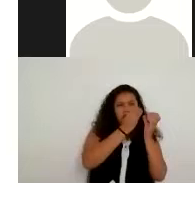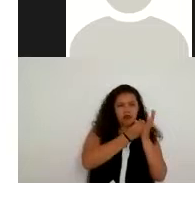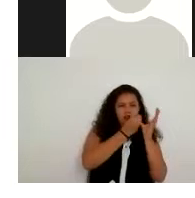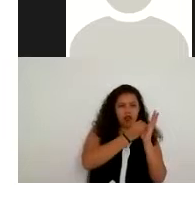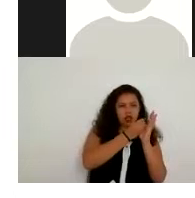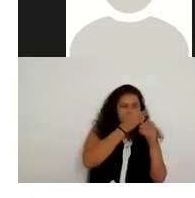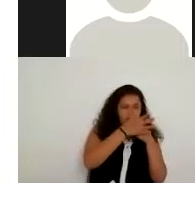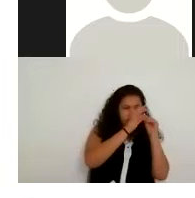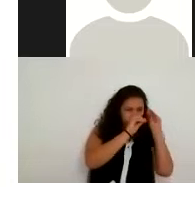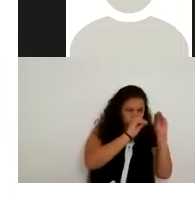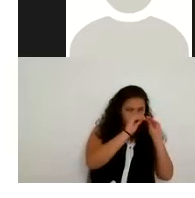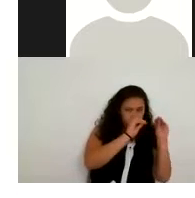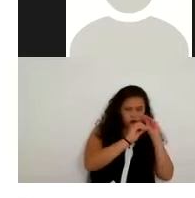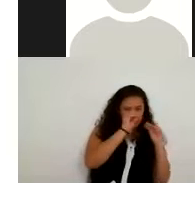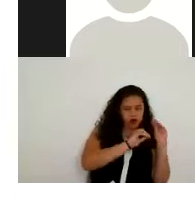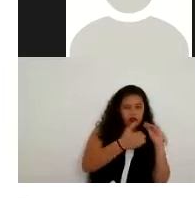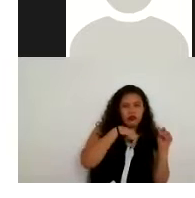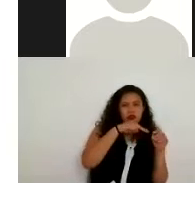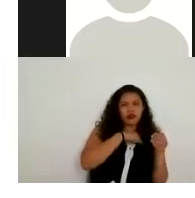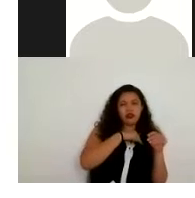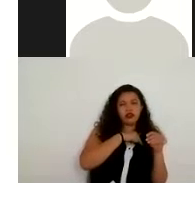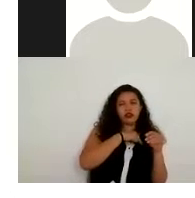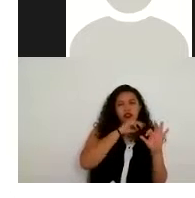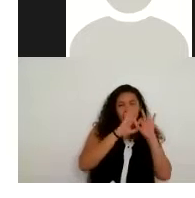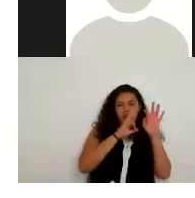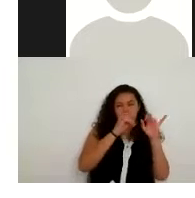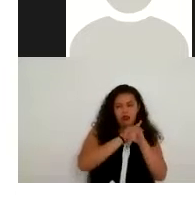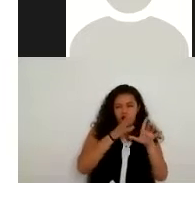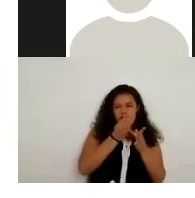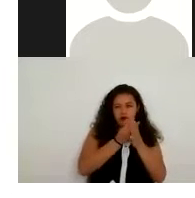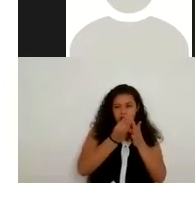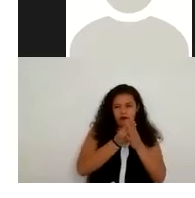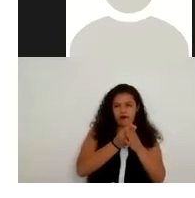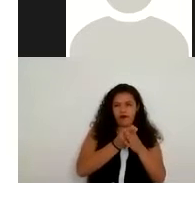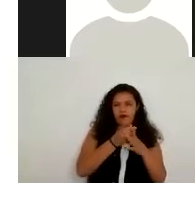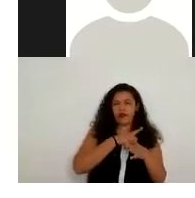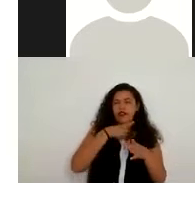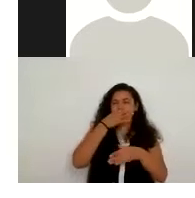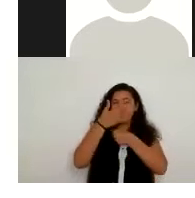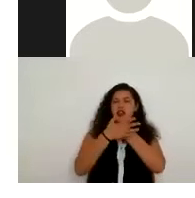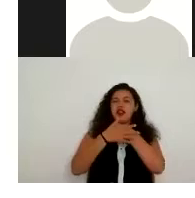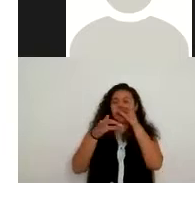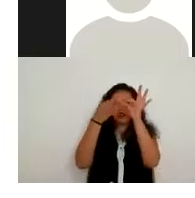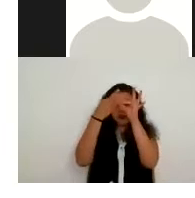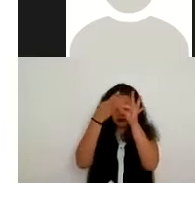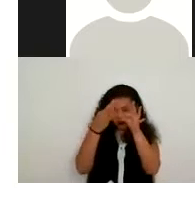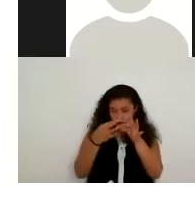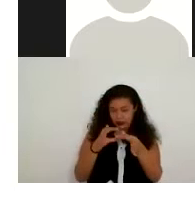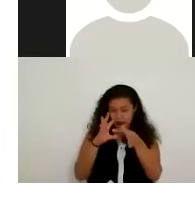dar tratamiento a datos personales se deben de declarar de manera precisa y muy muy clara tomando en consideración